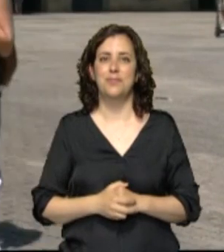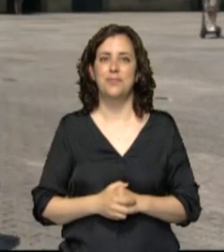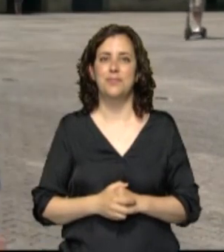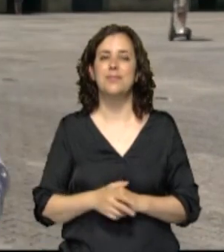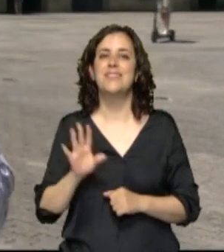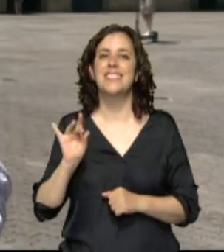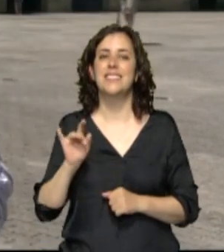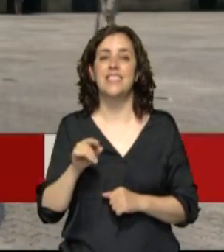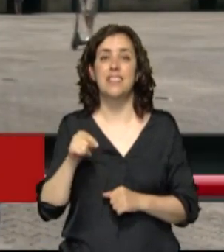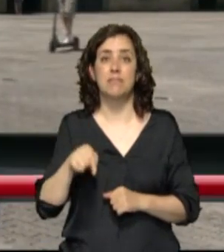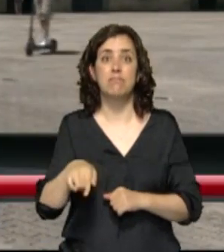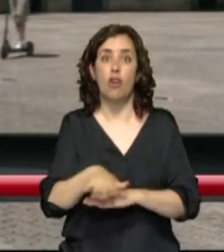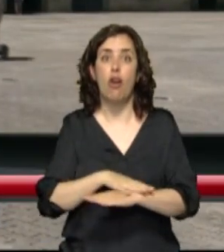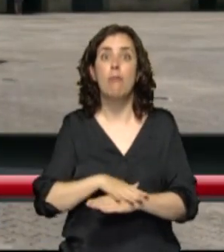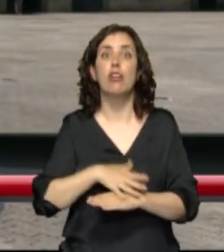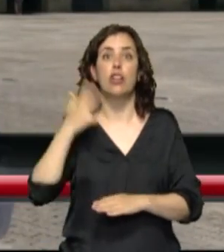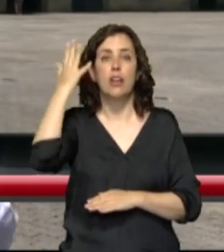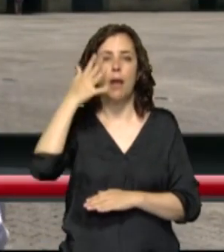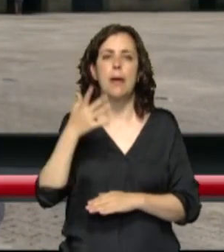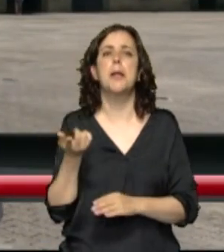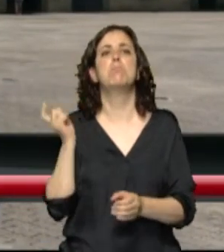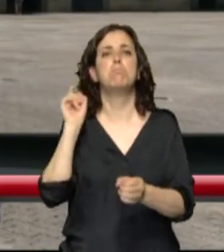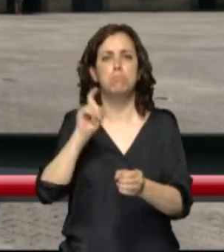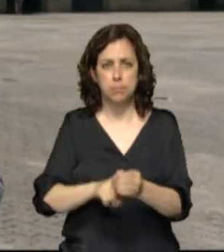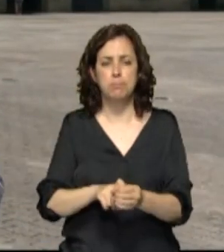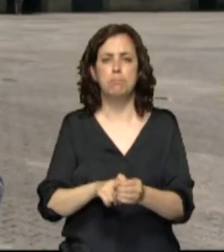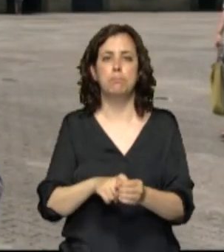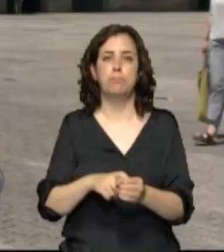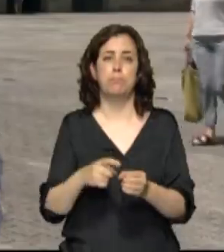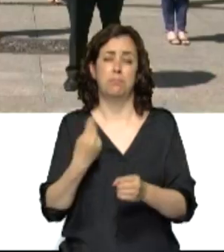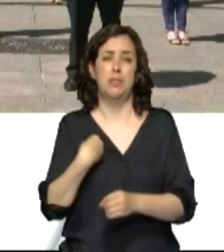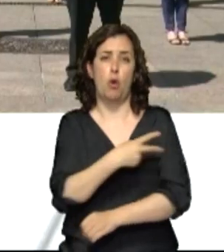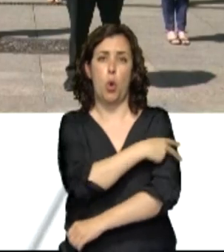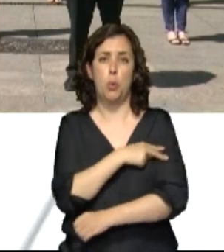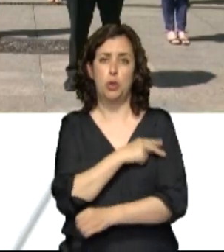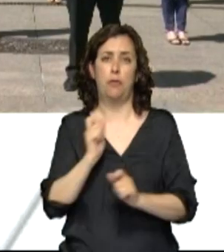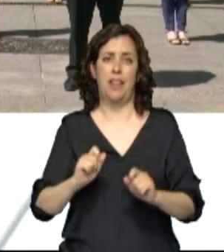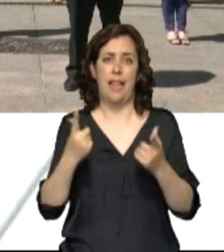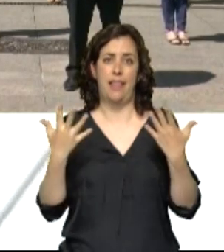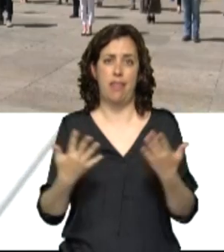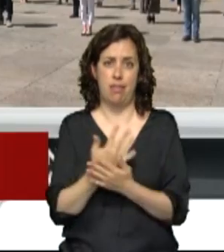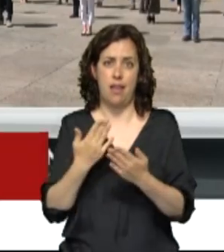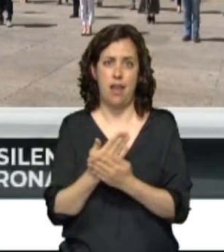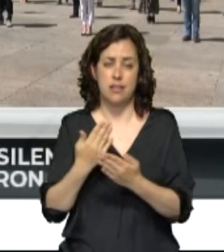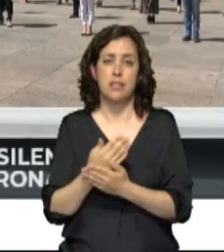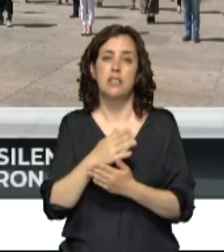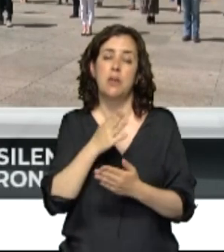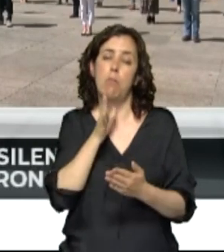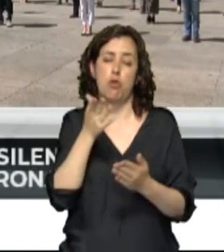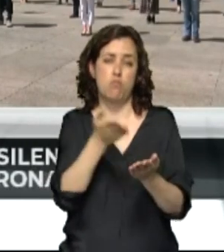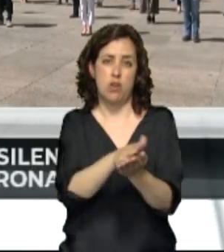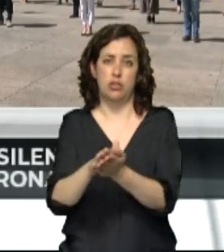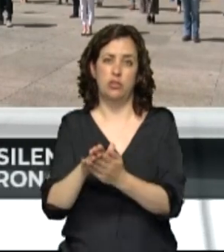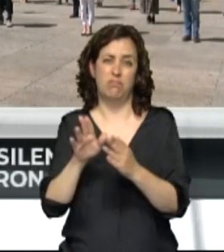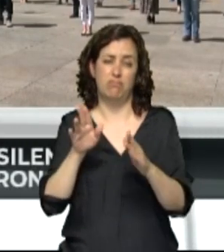Sí, Blanca, el Gobierno de Navarra se ha querido sumar al luto oficial de diez días para recordar a las personas fallecidas a causa del coronavirus.